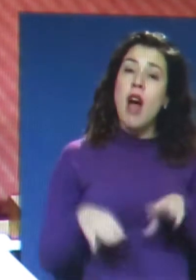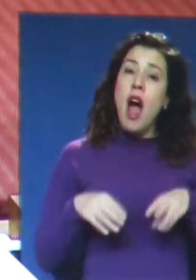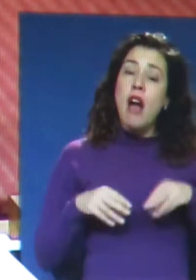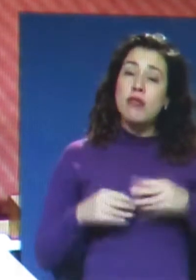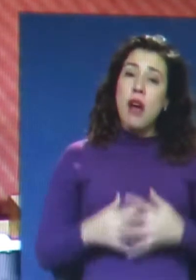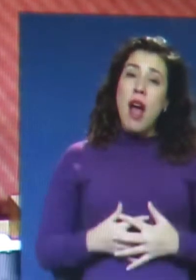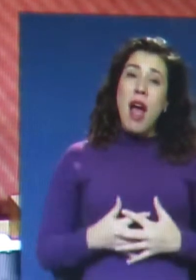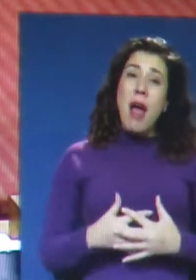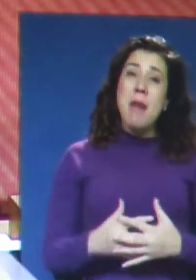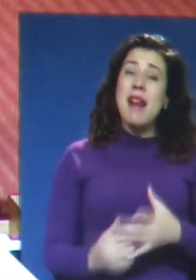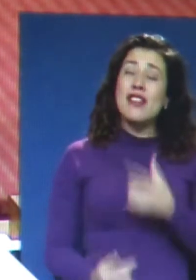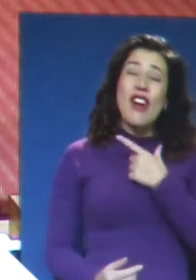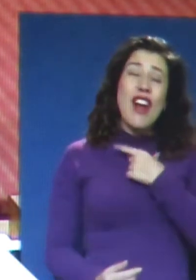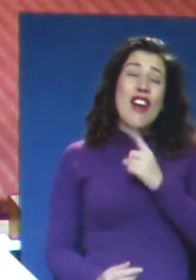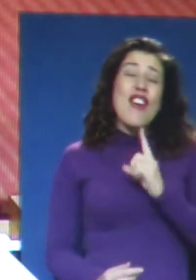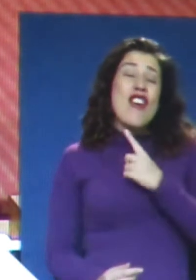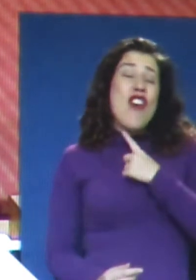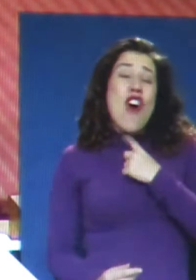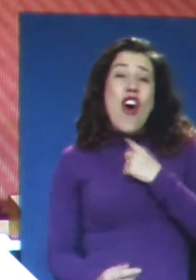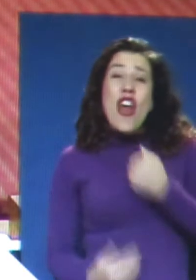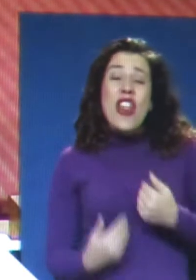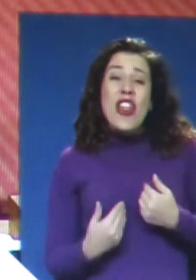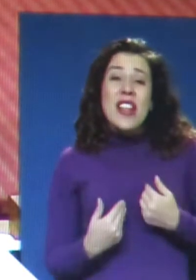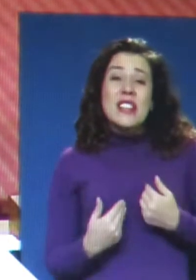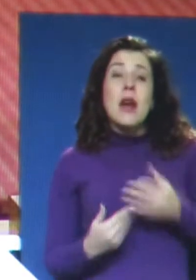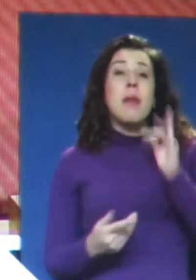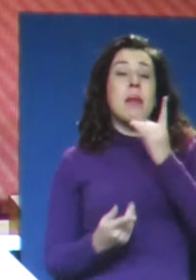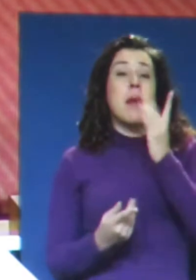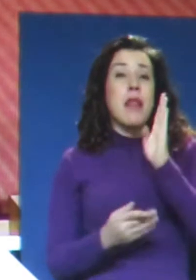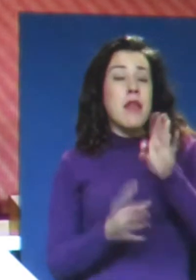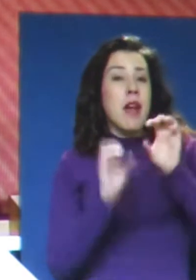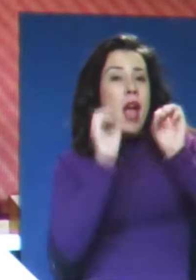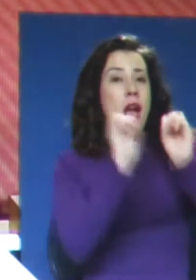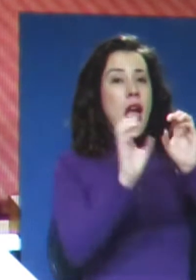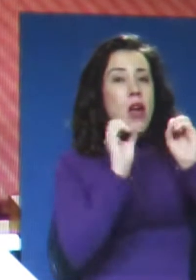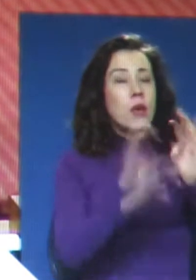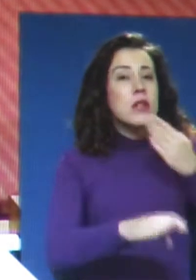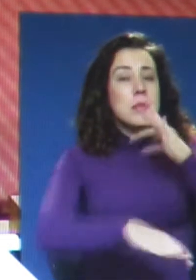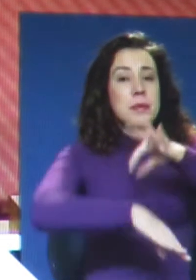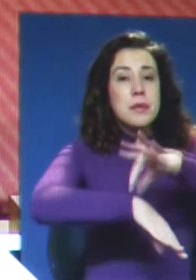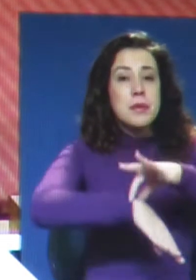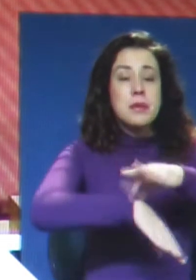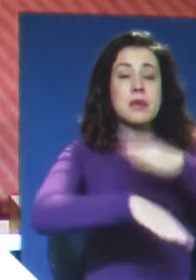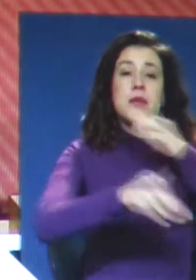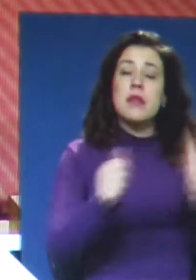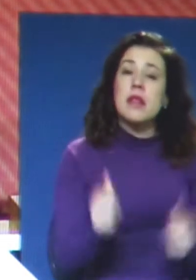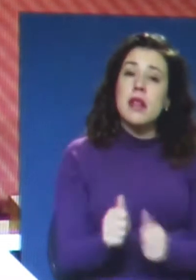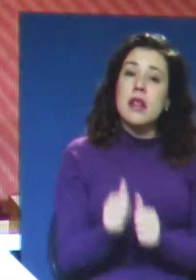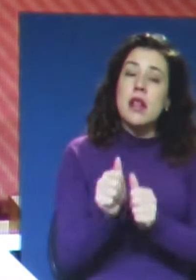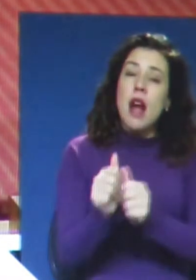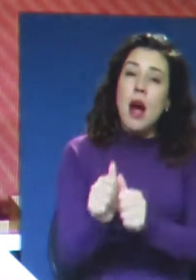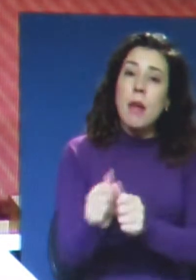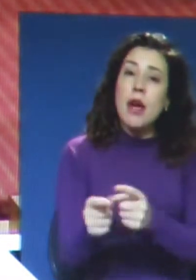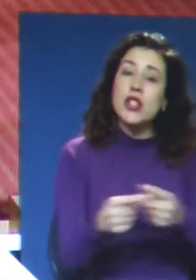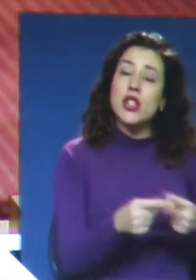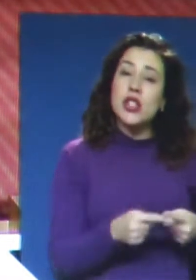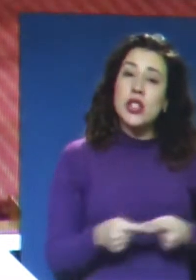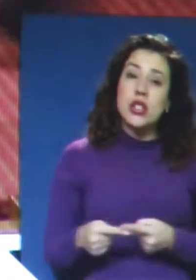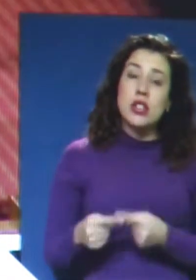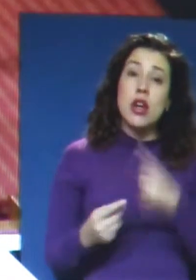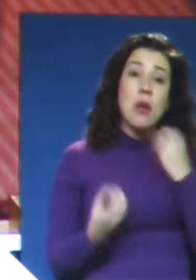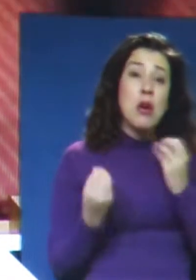embarazos no deseados tanto en el ámbito de la educación como de la salud y del acompañamiento social. Si no,